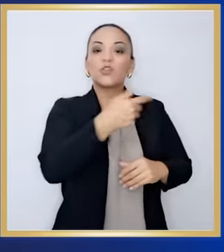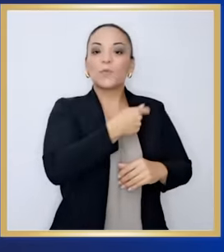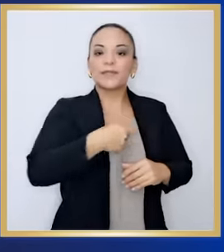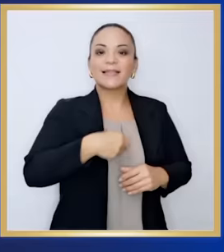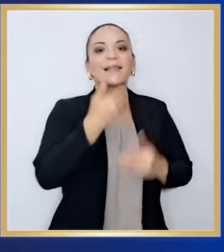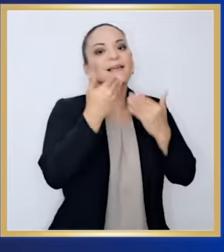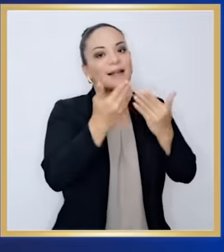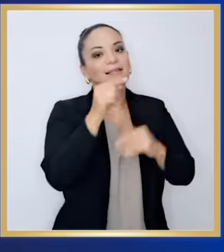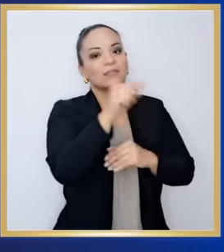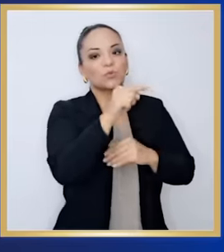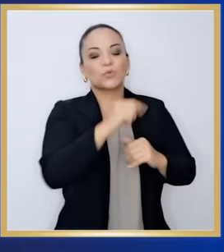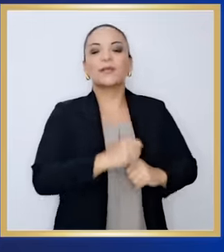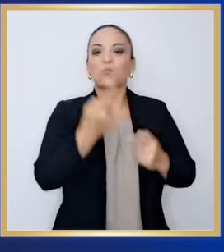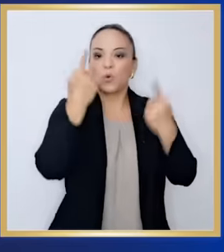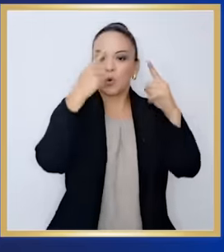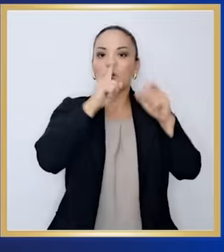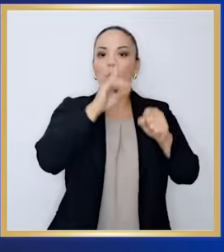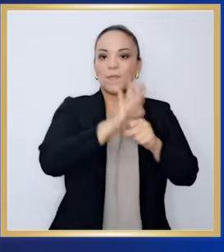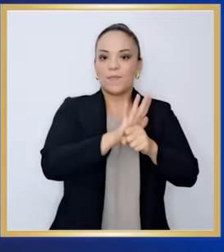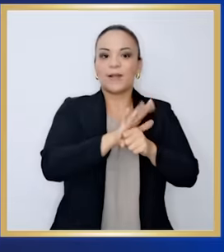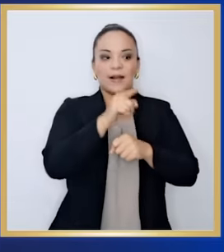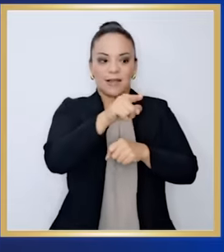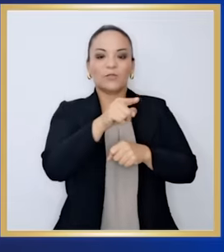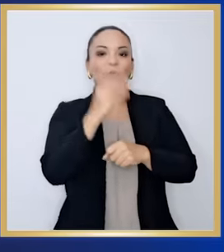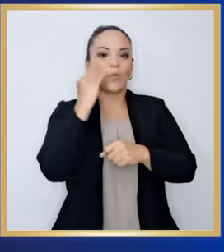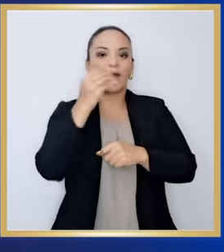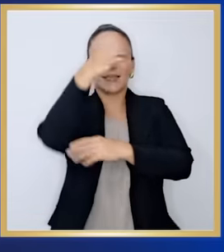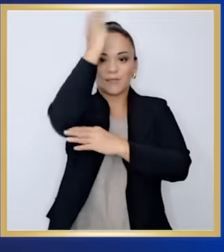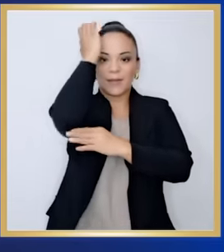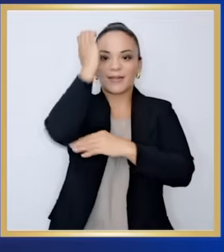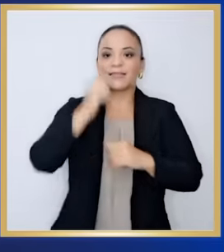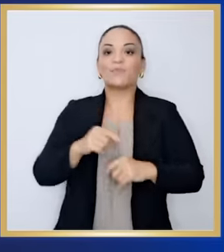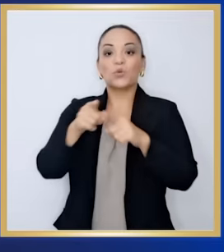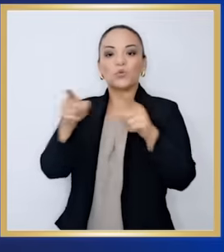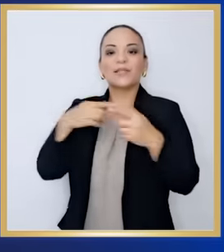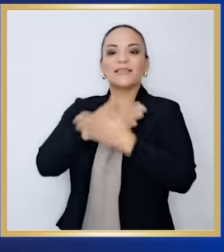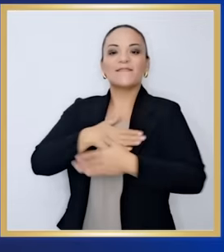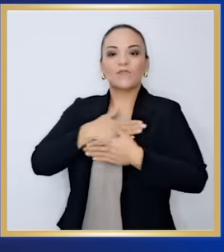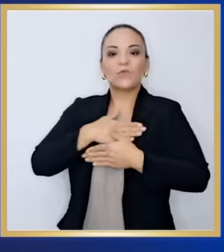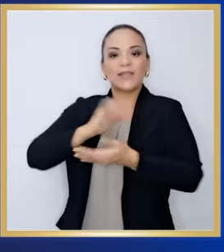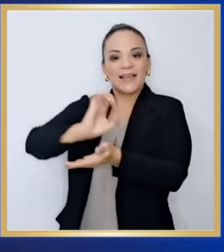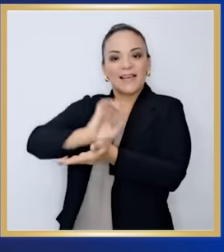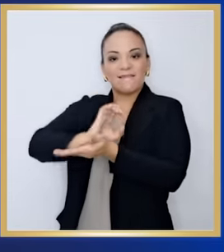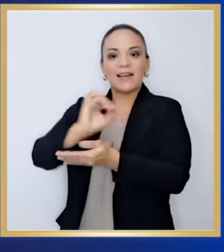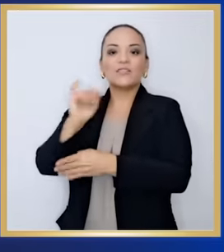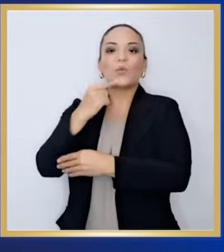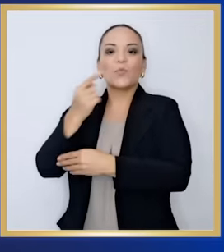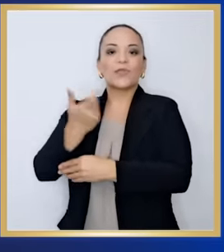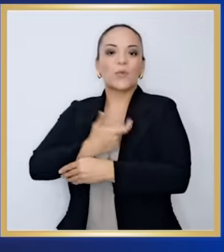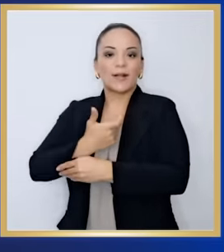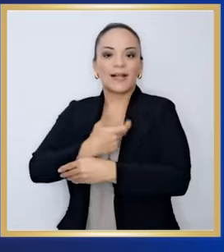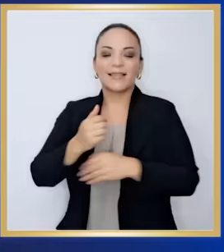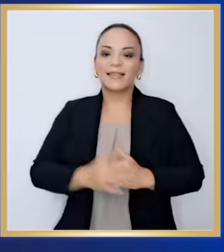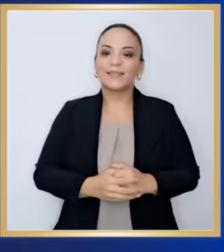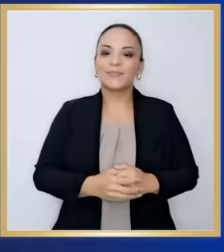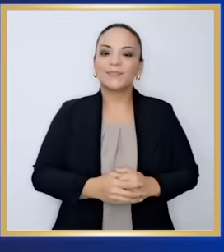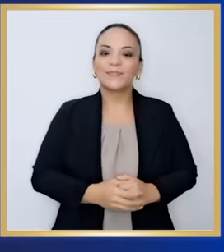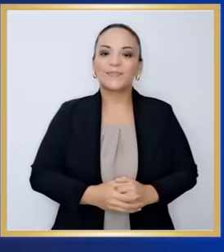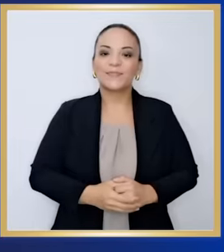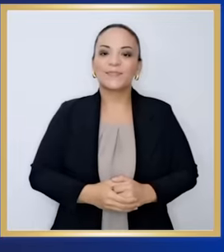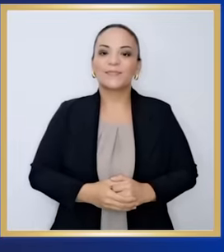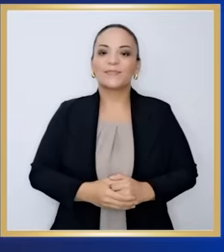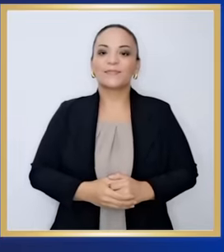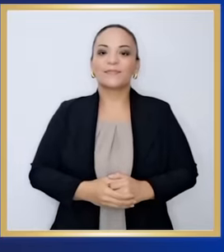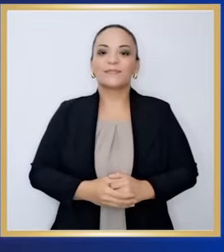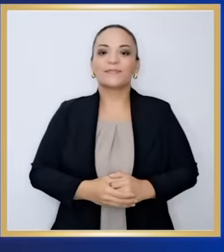este vice, como dijo el señor alcalde. Un centro divinamente precioso, hermoso, grandísimo. Sigue